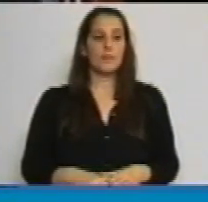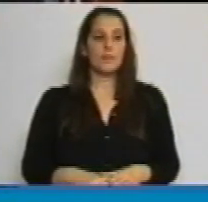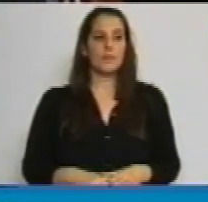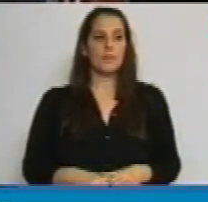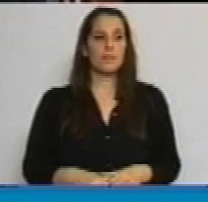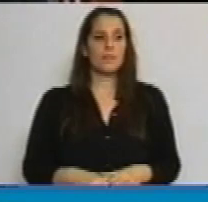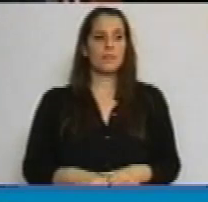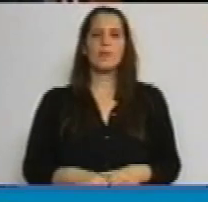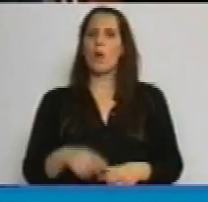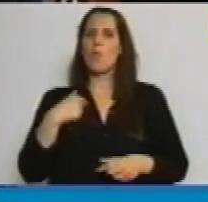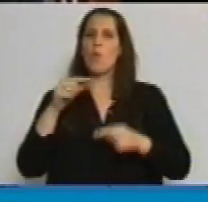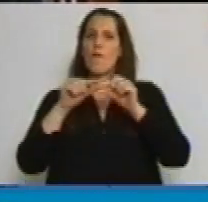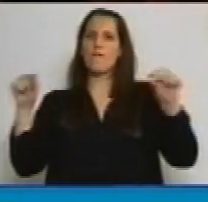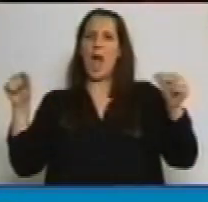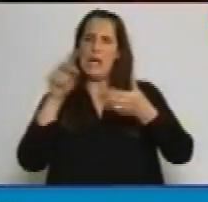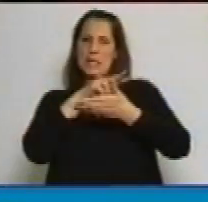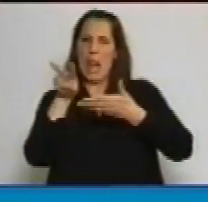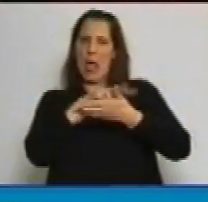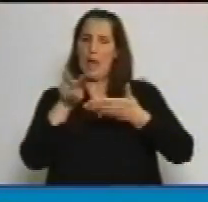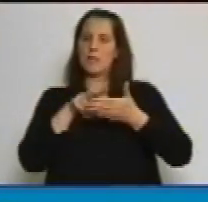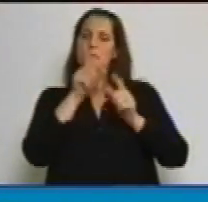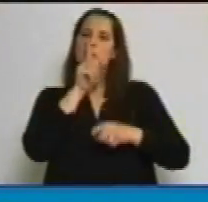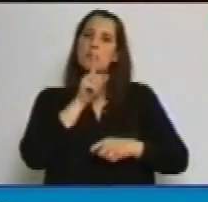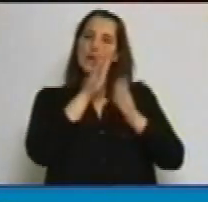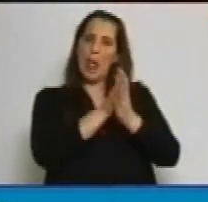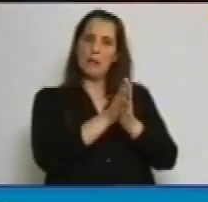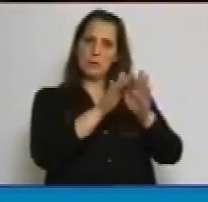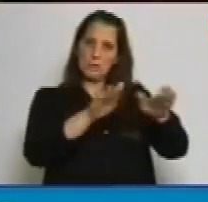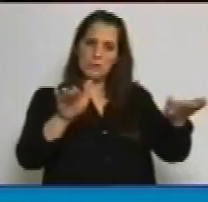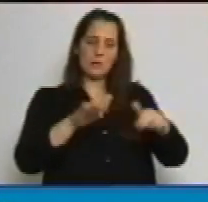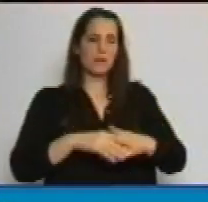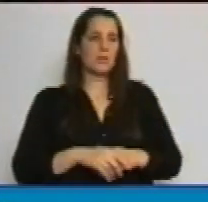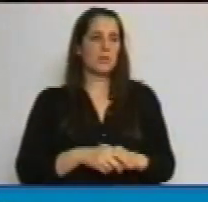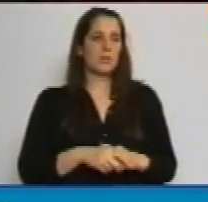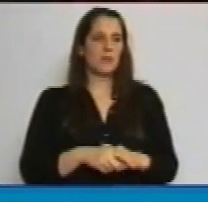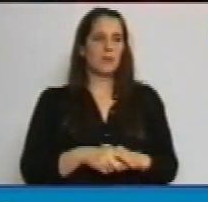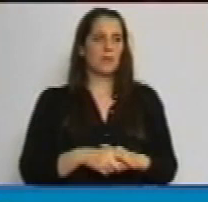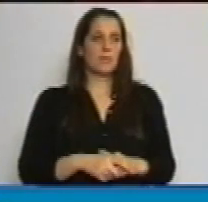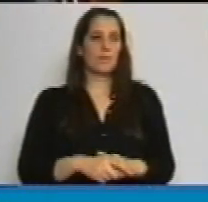Les voy a leer una frase, silencio, silencio, silencio, silencio, silencio, silencio.